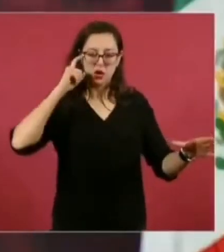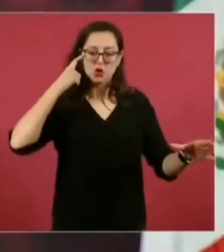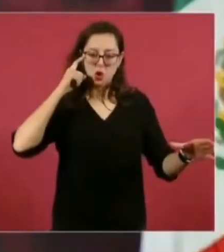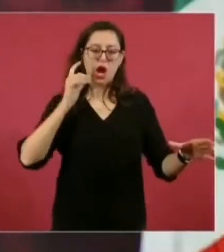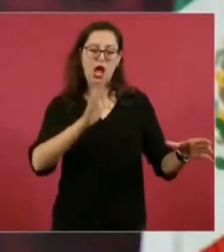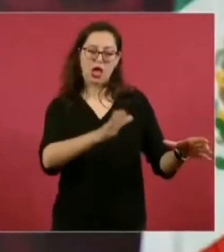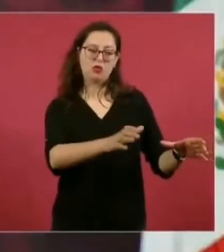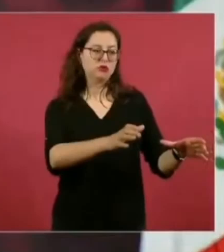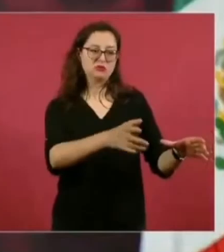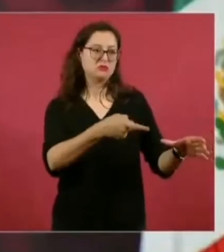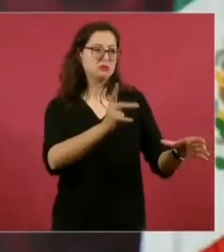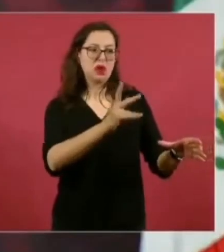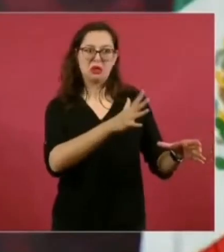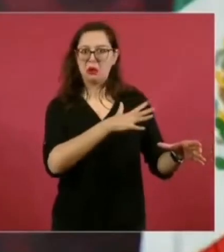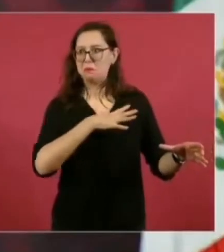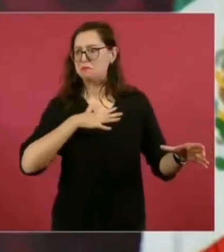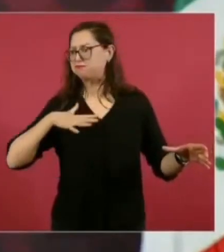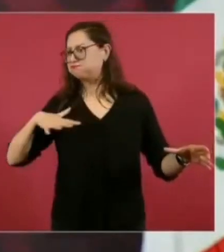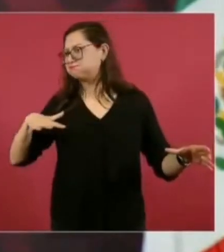otros medios.